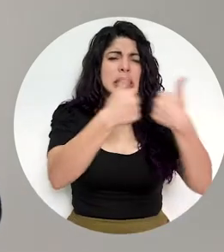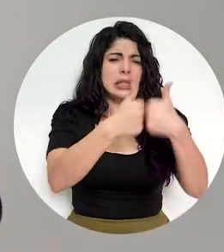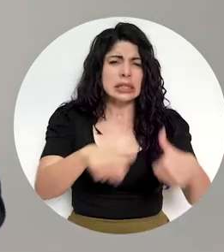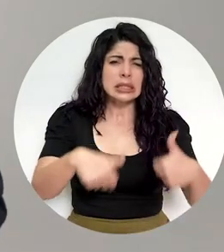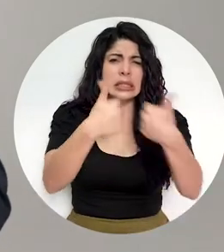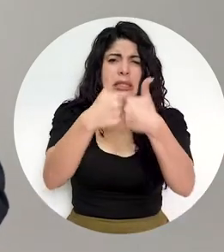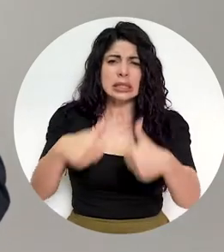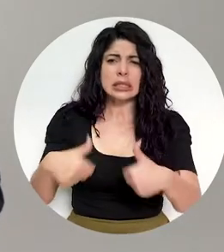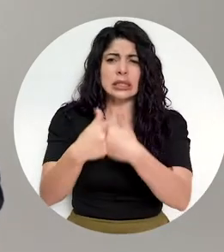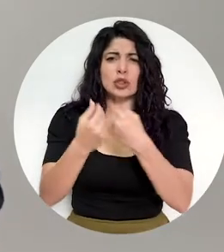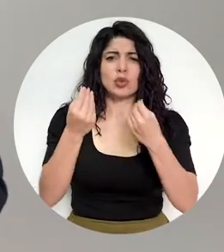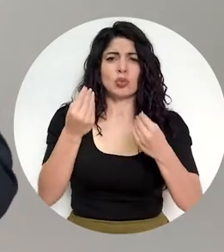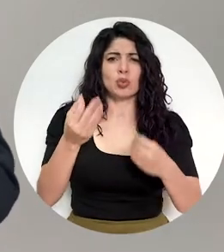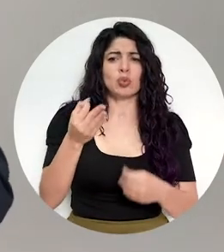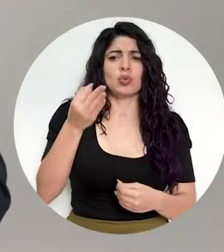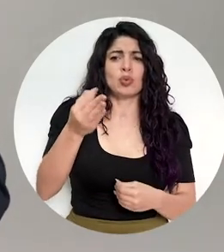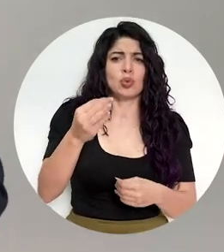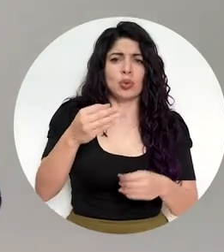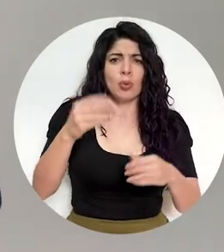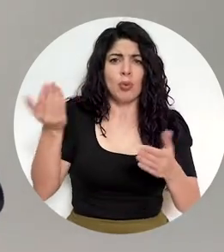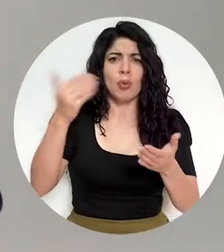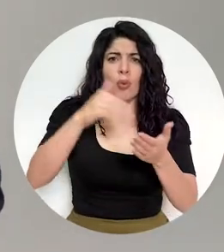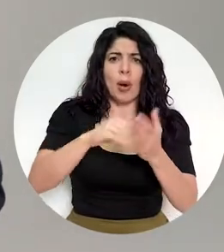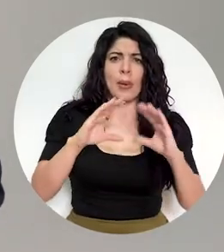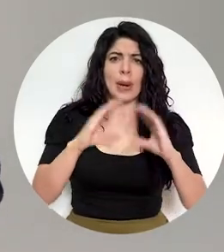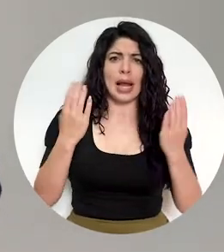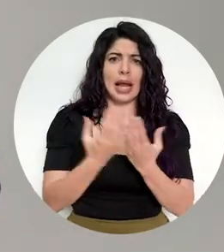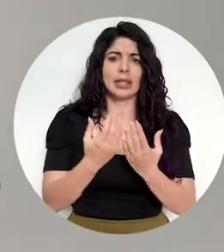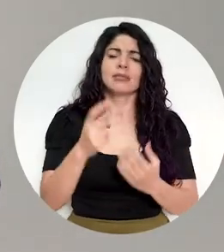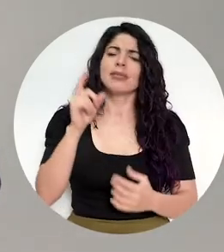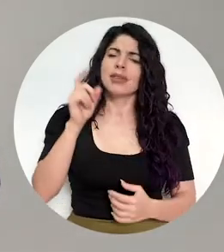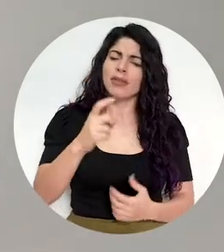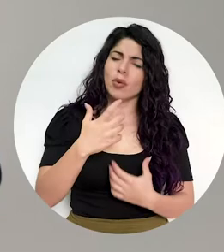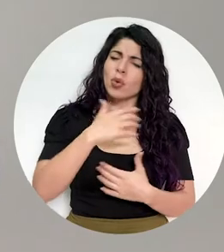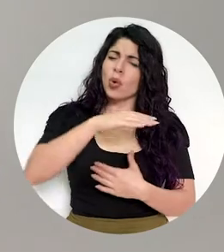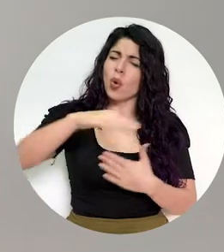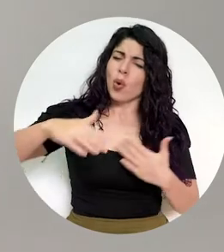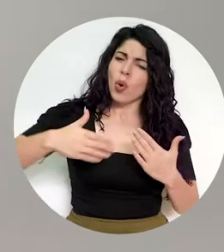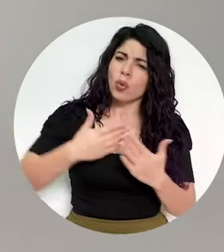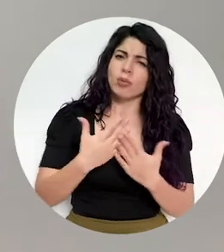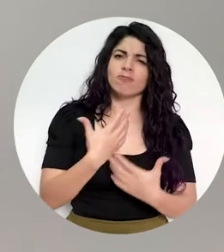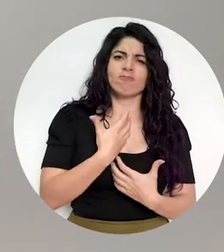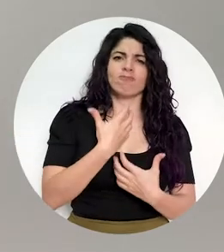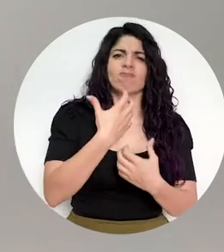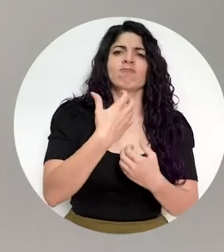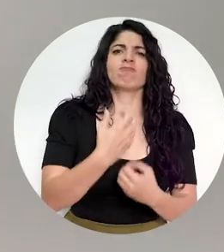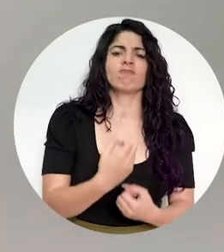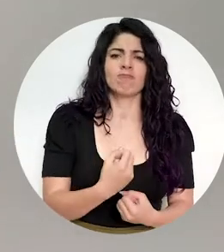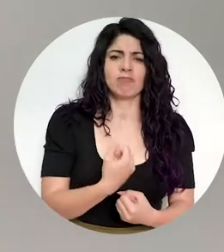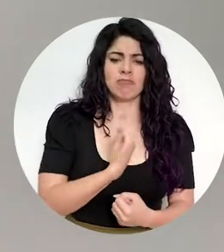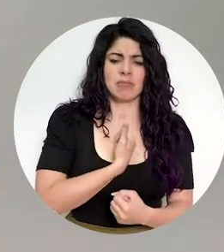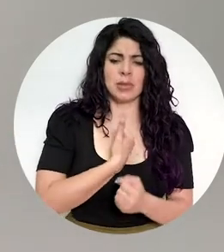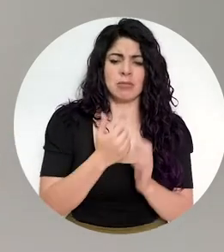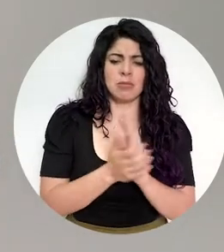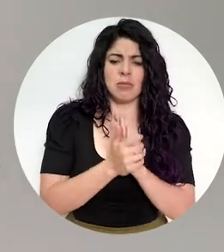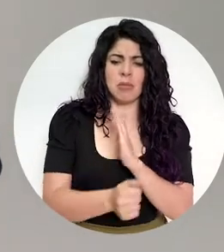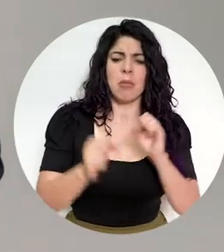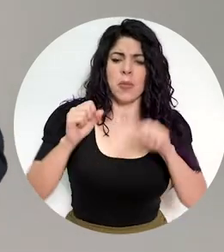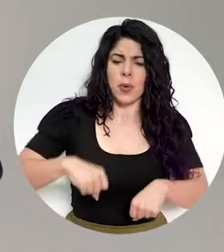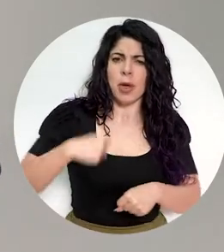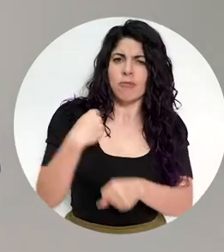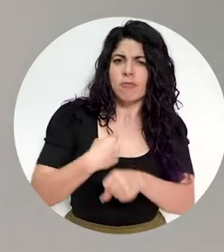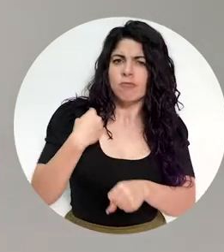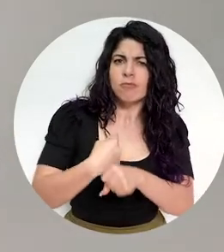muchos desafíos con el próximo regreso a clases. Confiemos todas y todos en nuestra